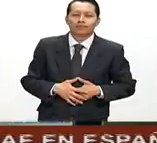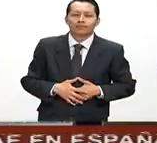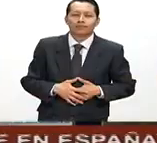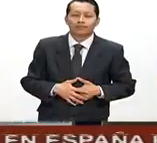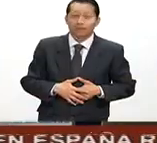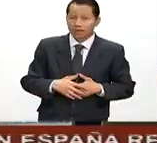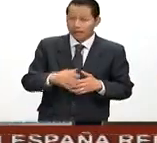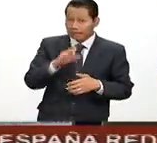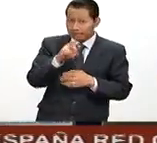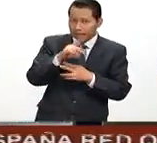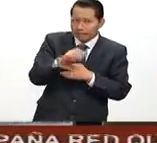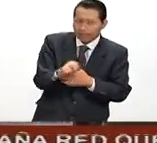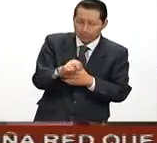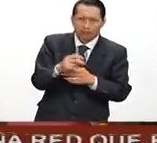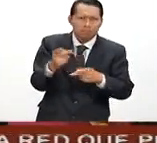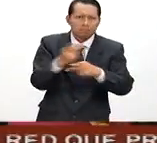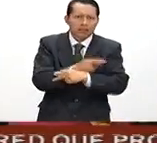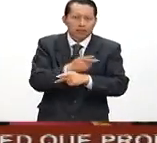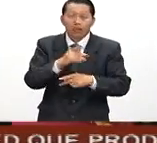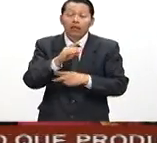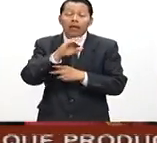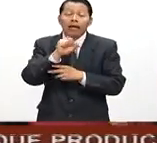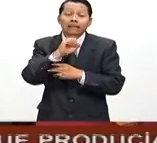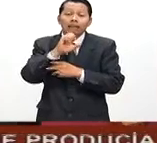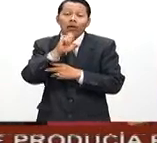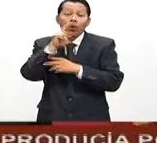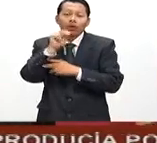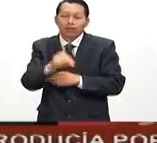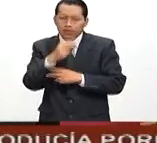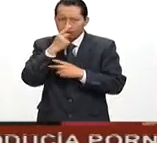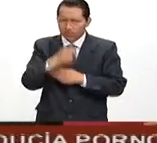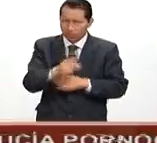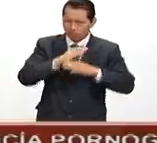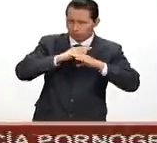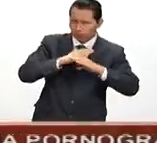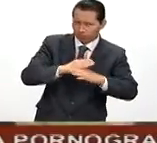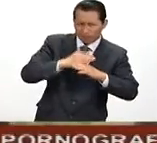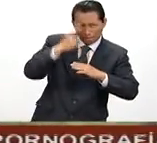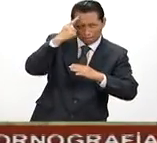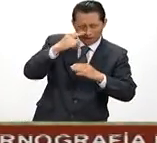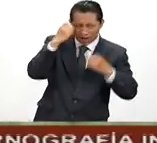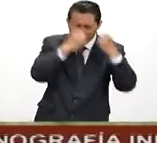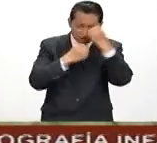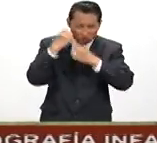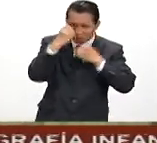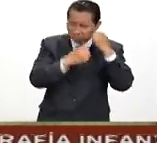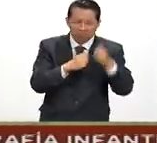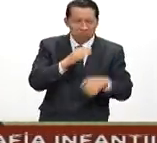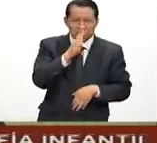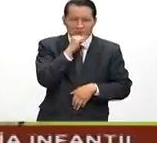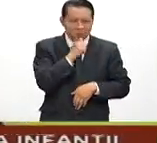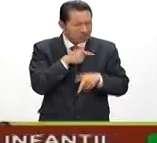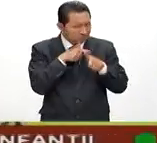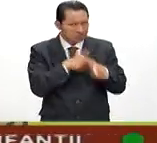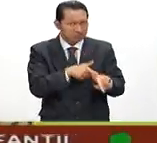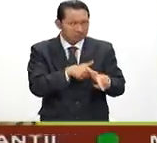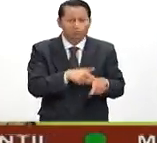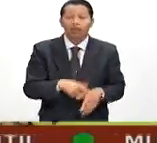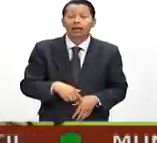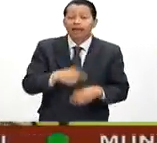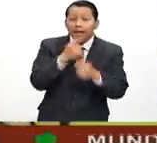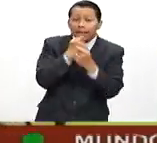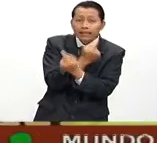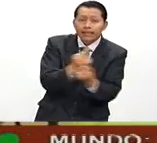Revesa la CENTE. La Suprema Corte rechaza amparo en contra de la evaluación docente. Los niños no deben ser víctimas de la protesta